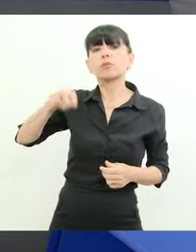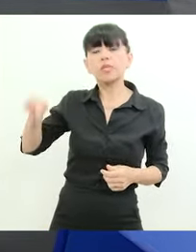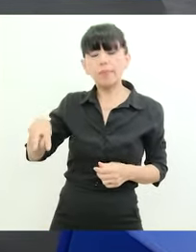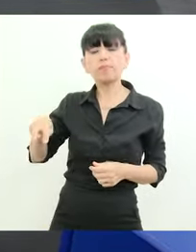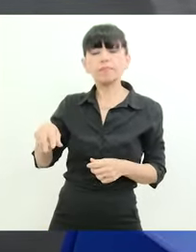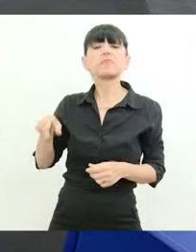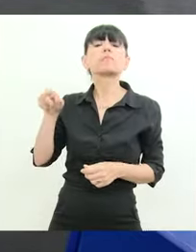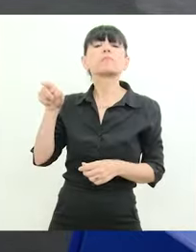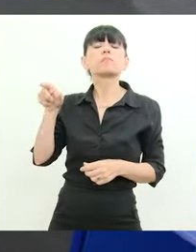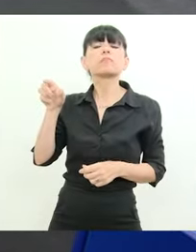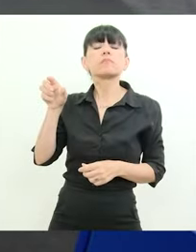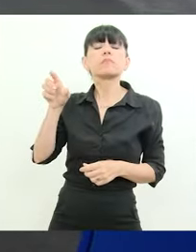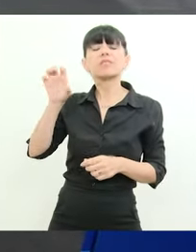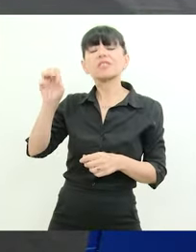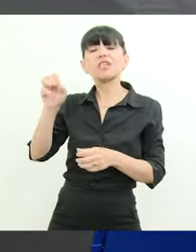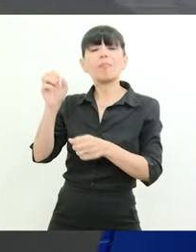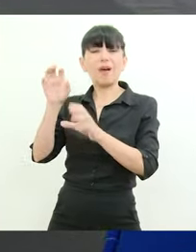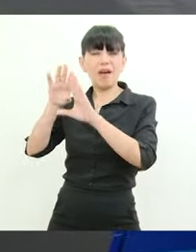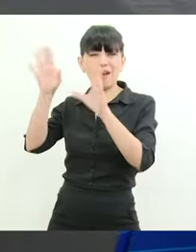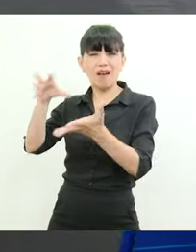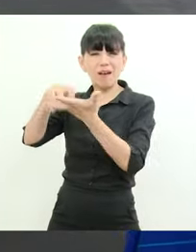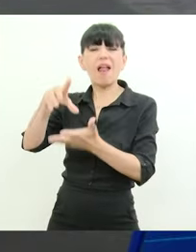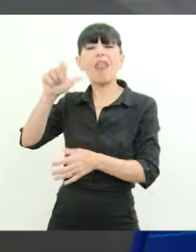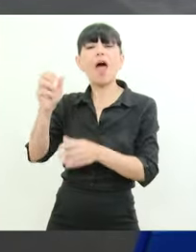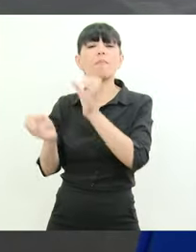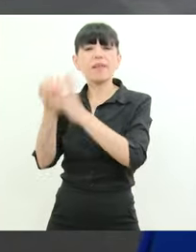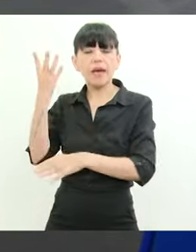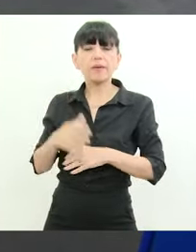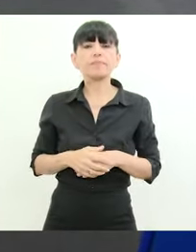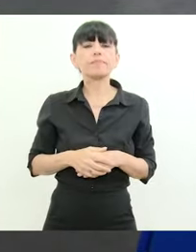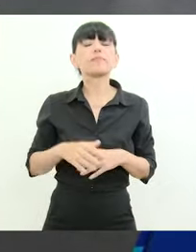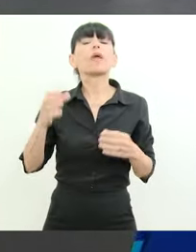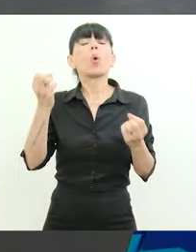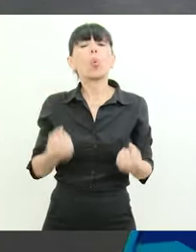de Neuquén es el turno de Ángel Casagrande Buenas noches Ministro